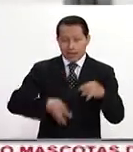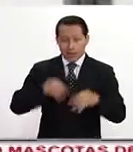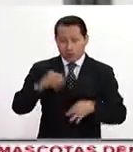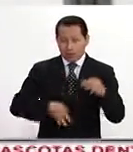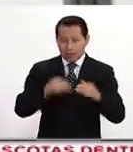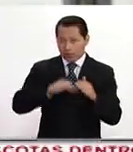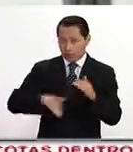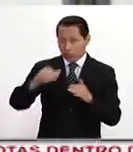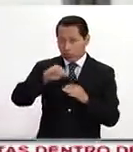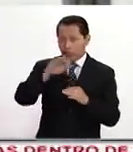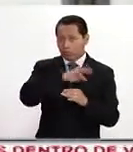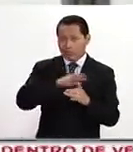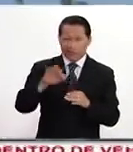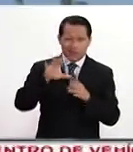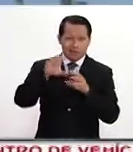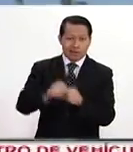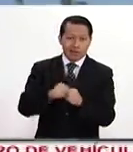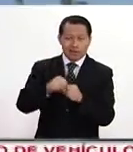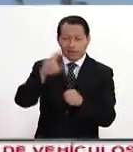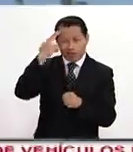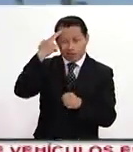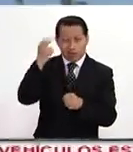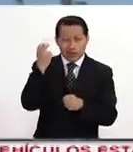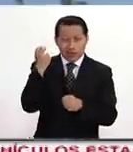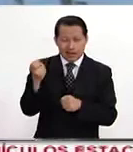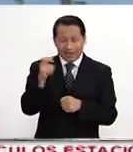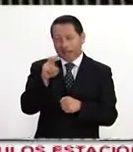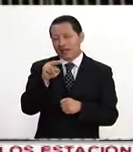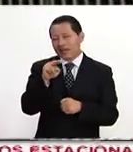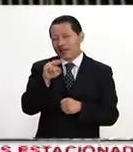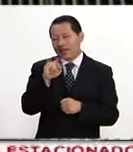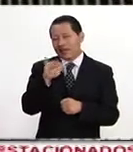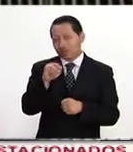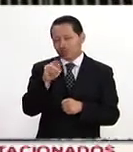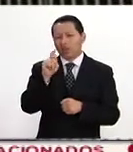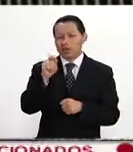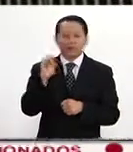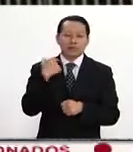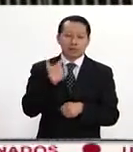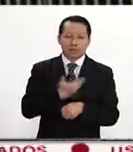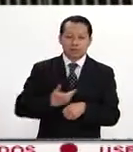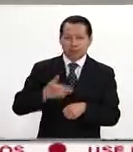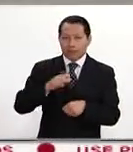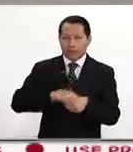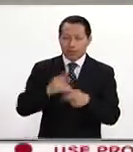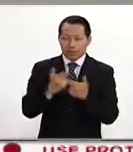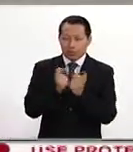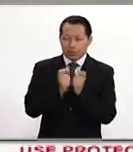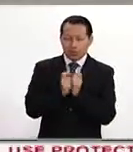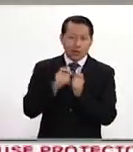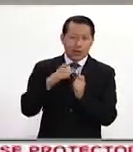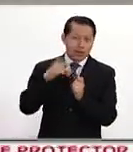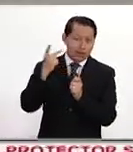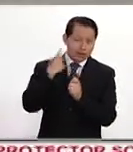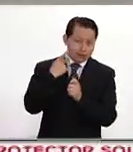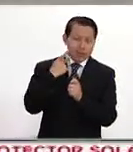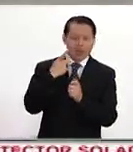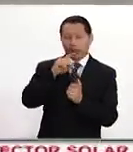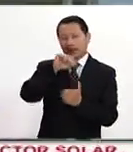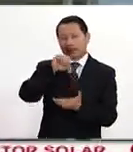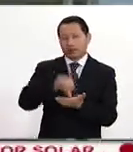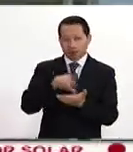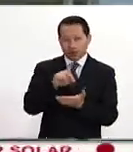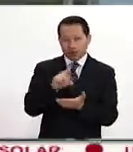Supremo para que sea detenido. Recordemos que Aécio Neves es expresidente del mayor partido del centro de derecha brasileño,